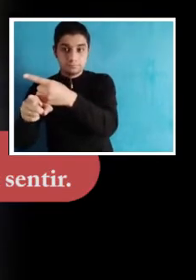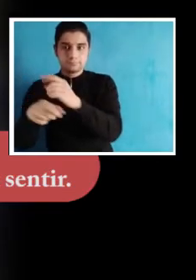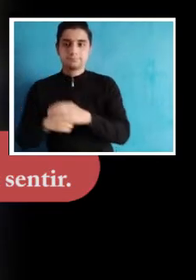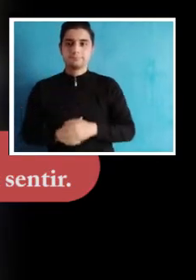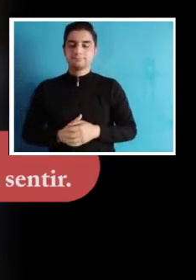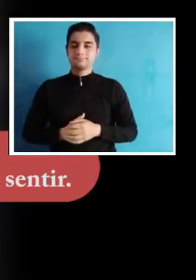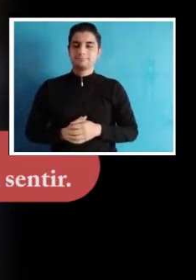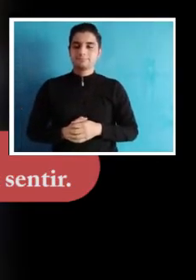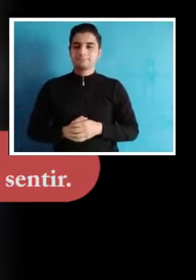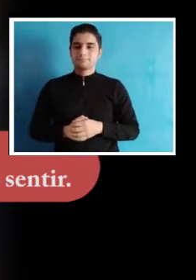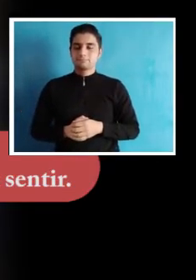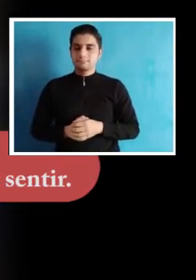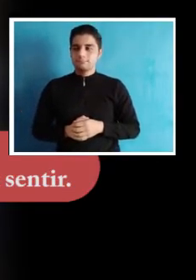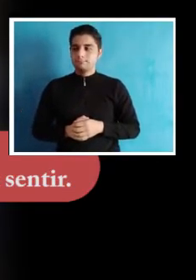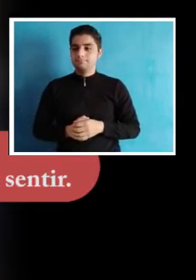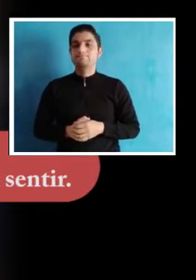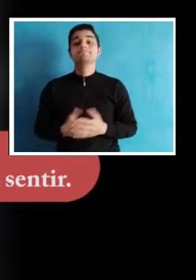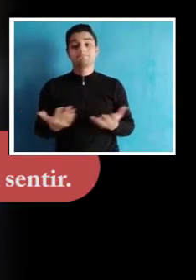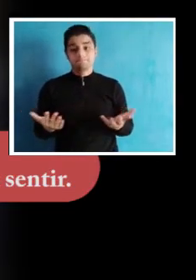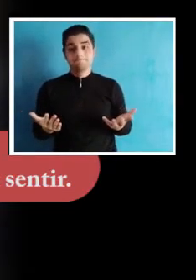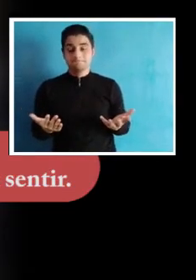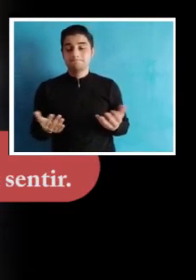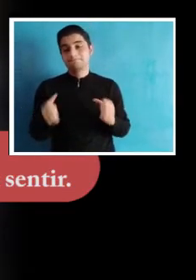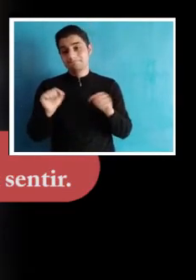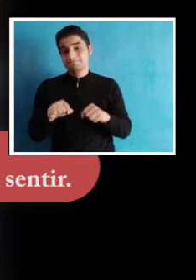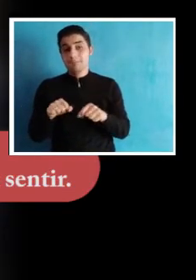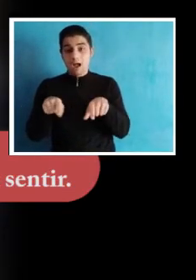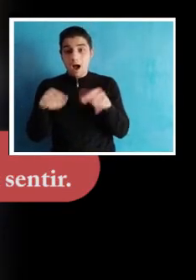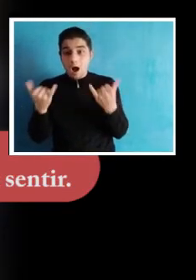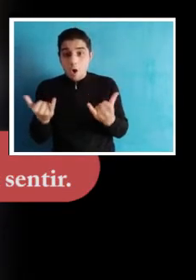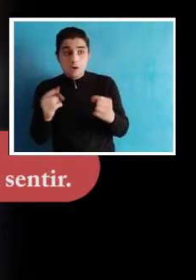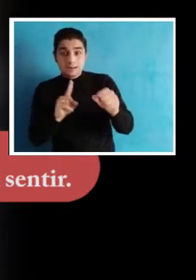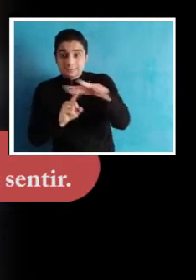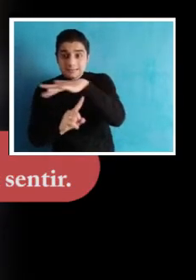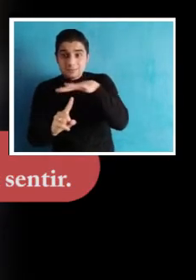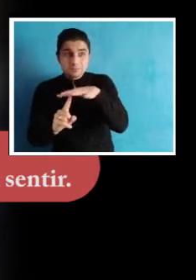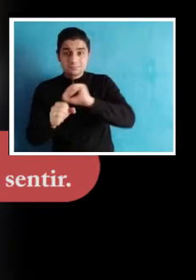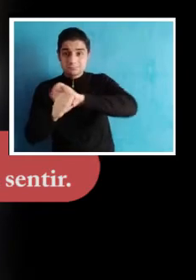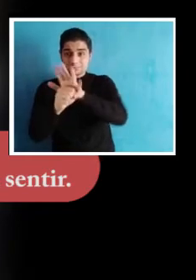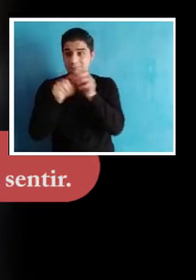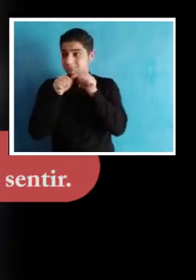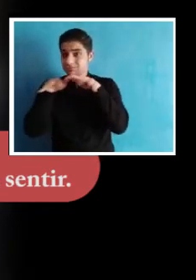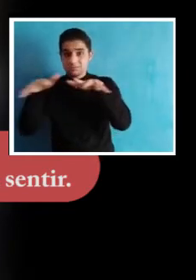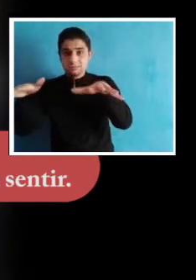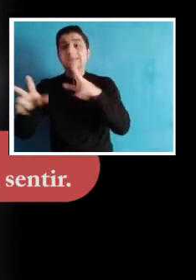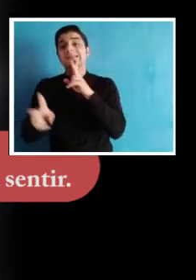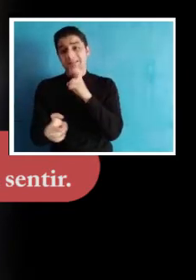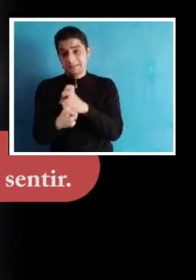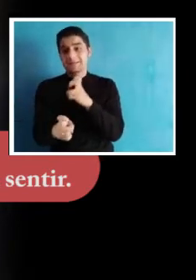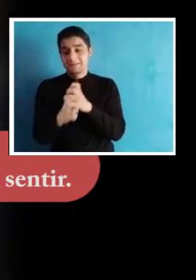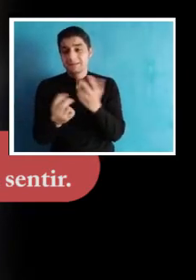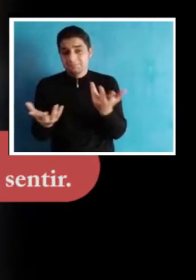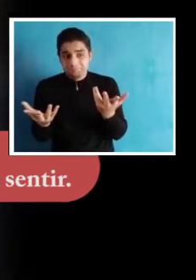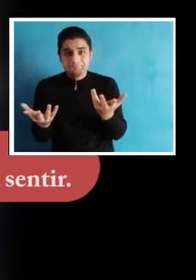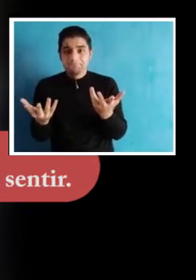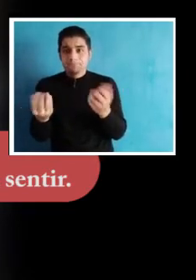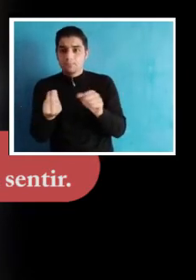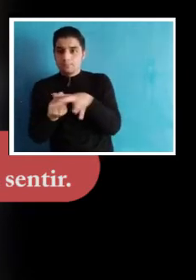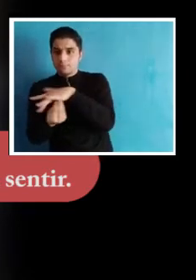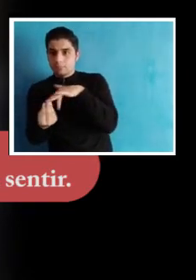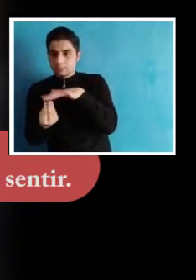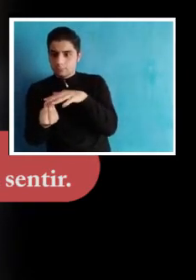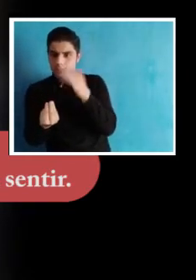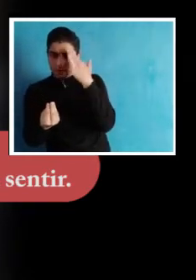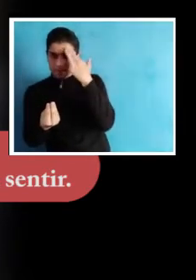Podemos decir entonces que es un poco difícil en estos momentos de pandemia lograr separar nuestros entornos socio